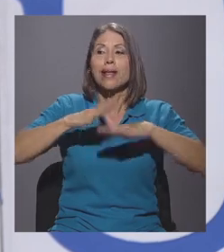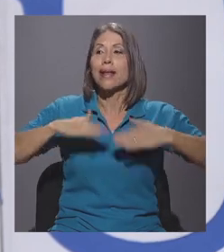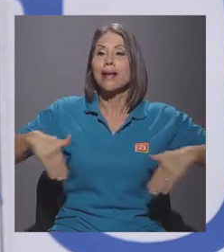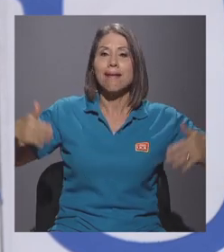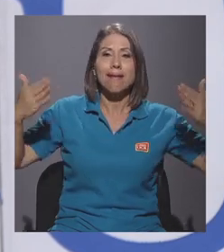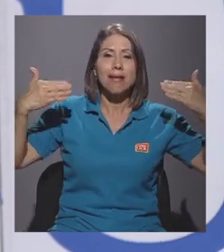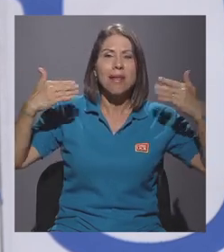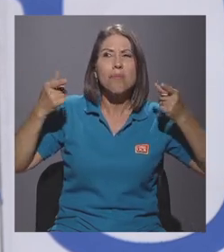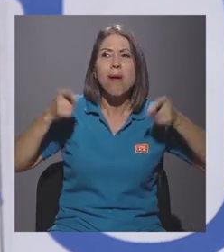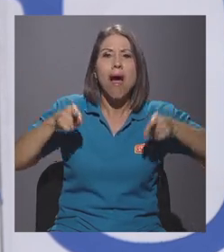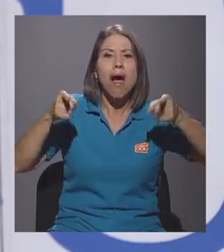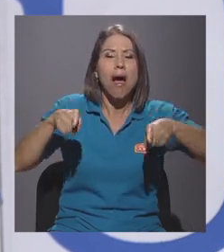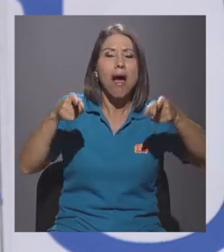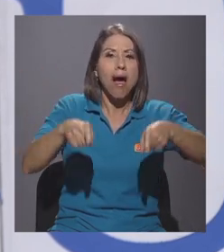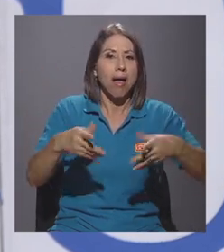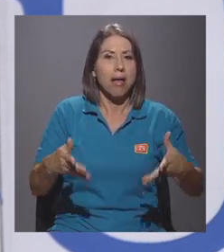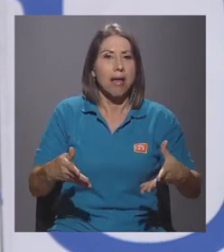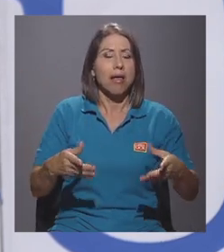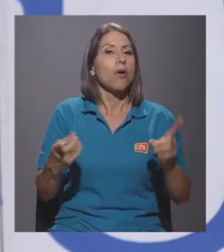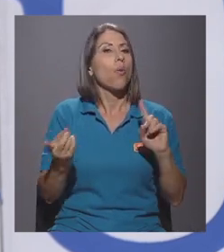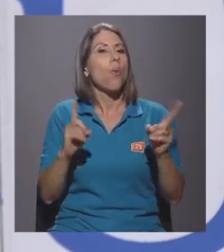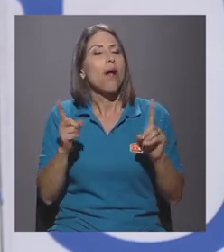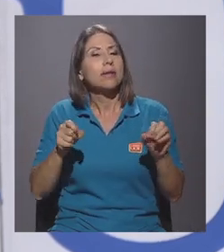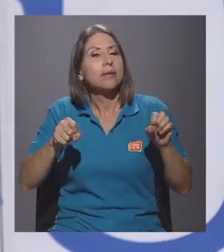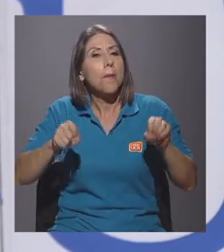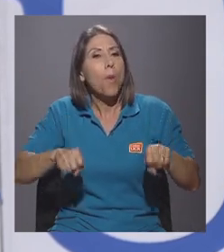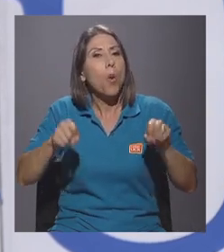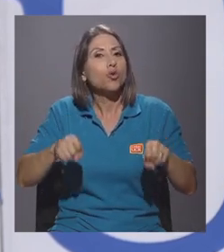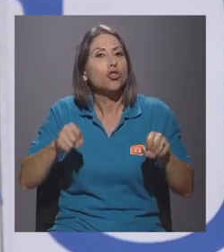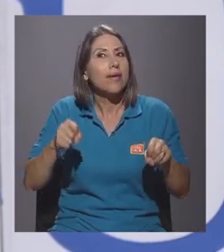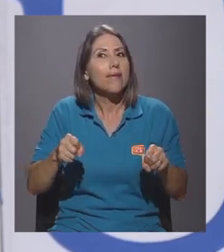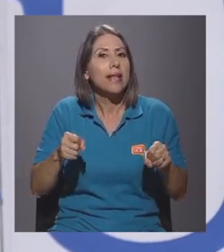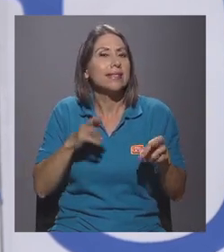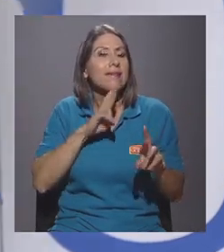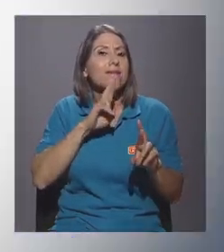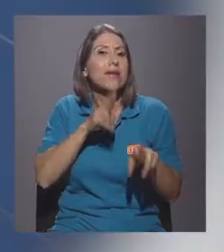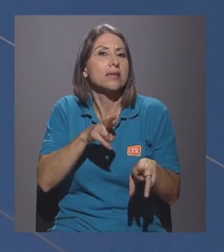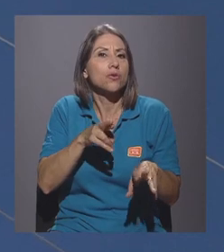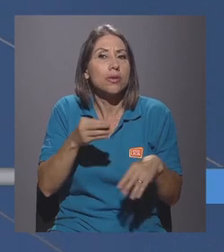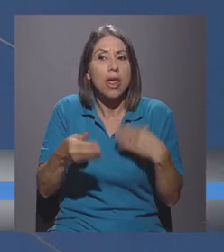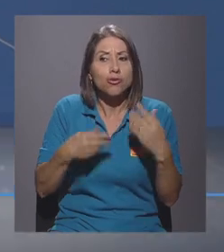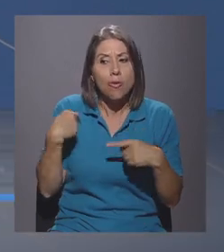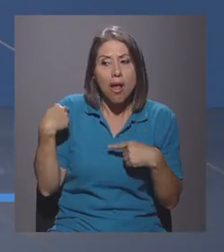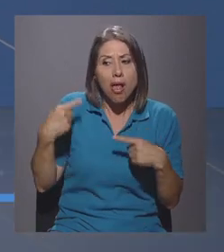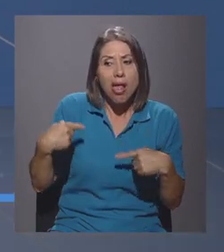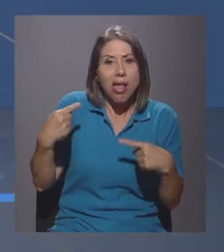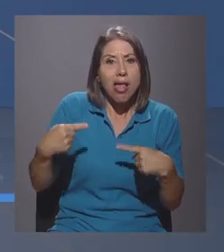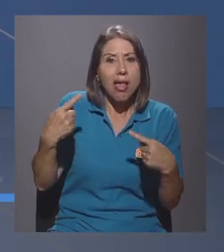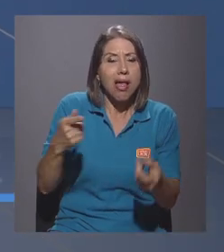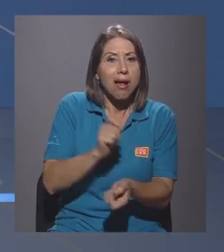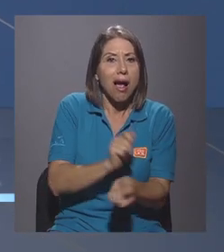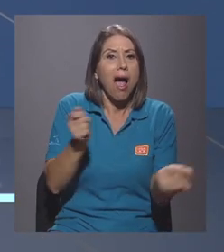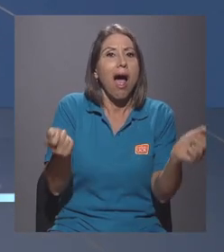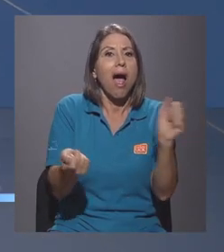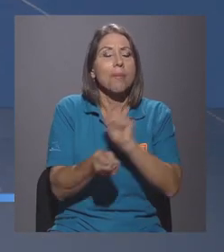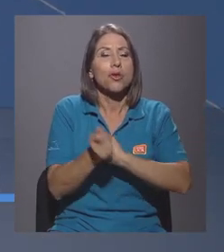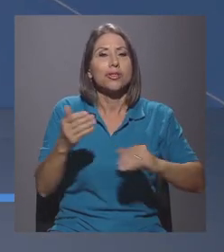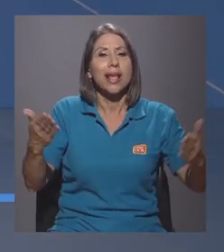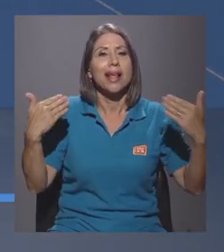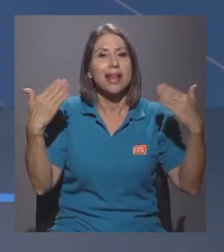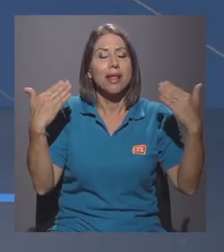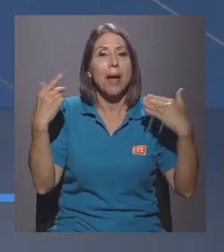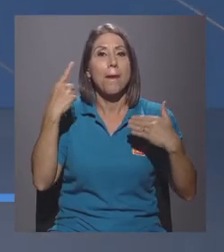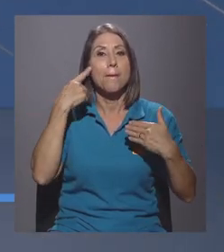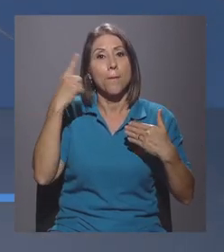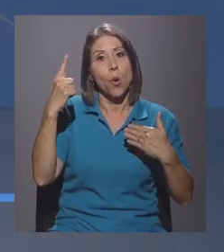acerca de cuáles van a ser las posibles repercusiones de los cambios que hemos causado por causa de la